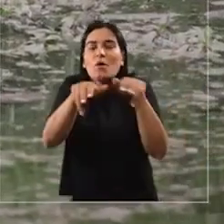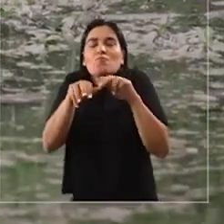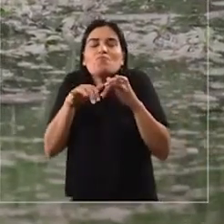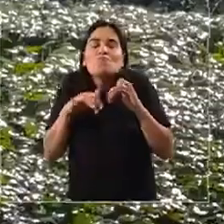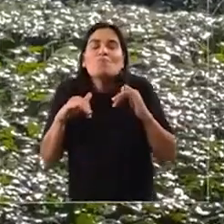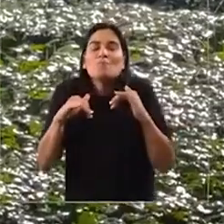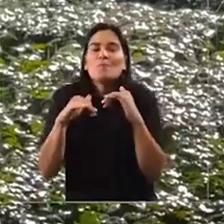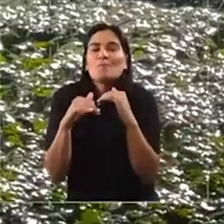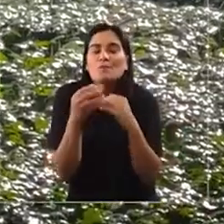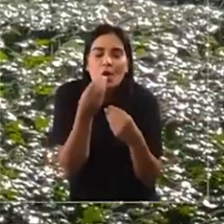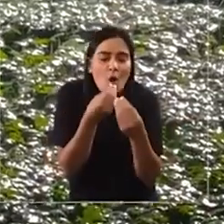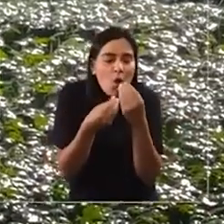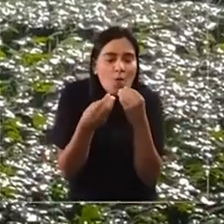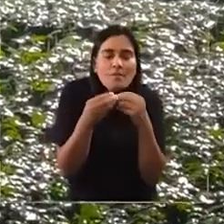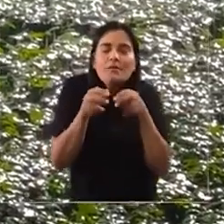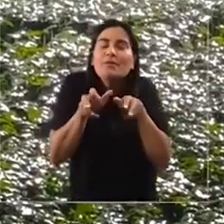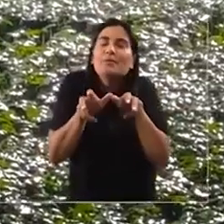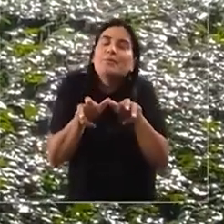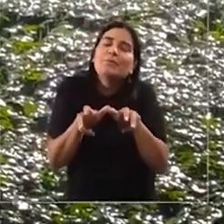descansar.